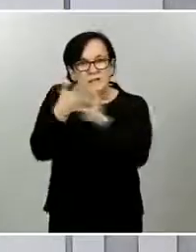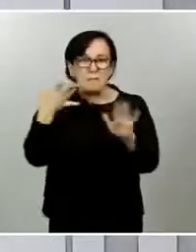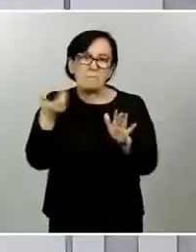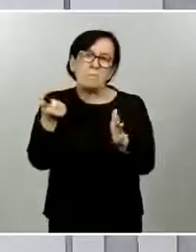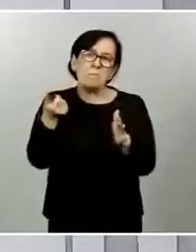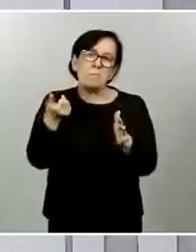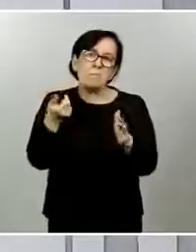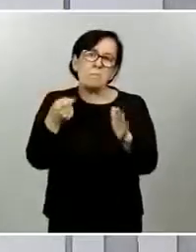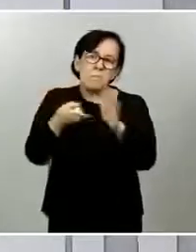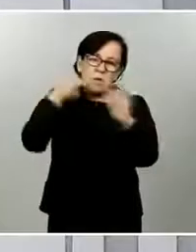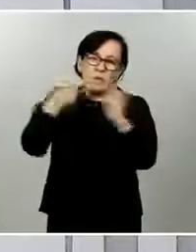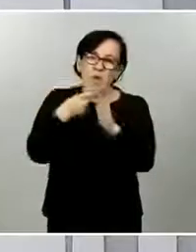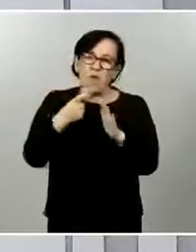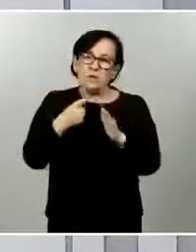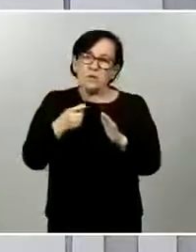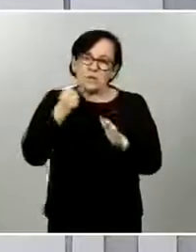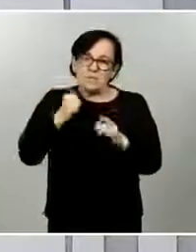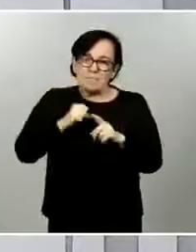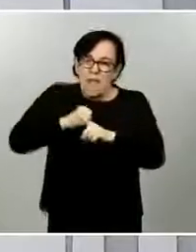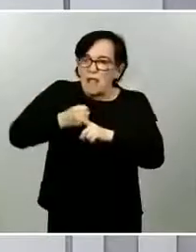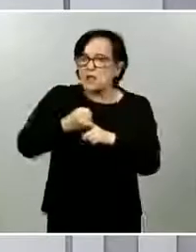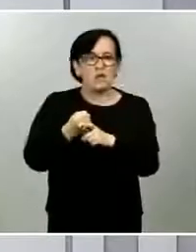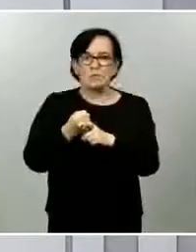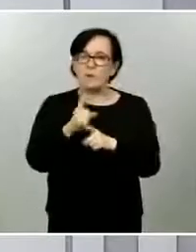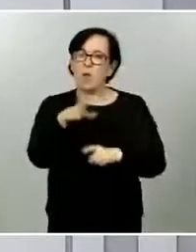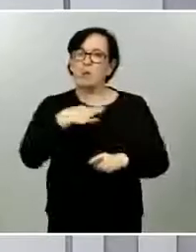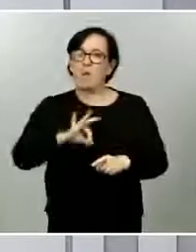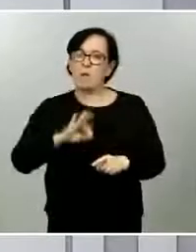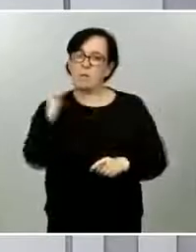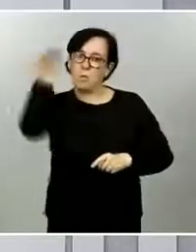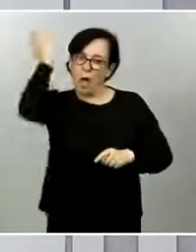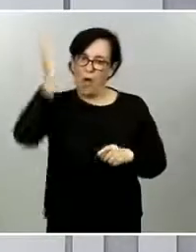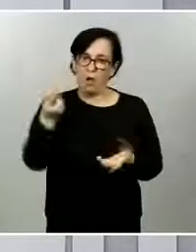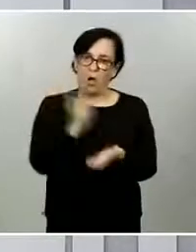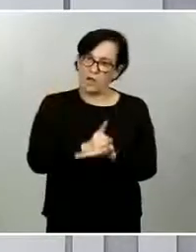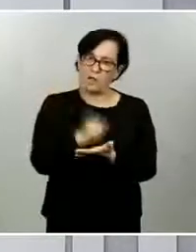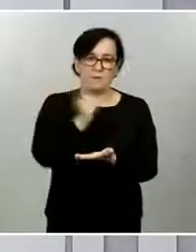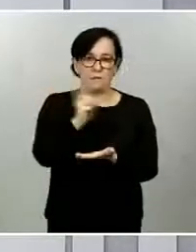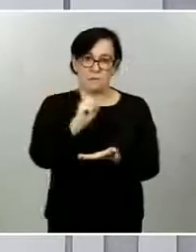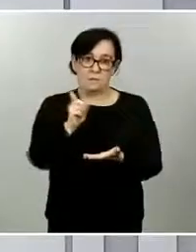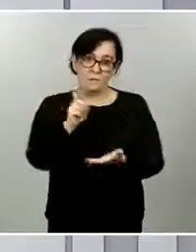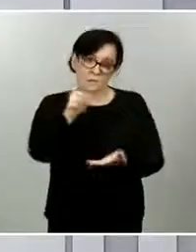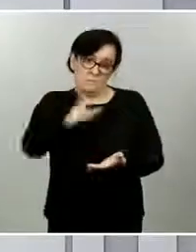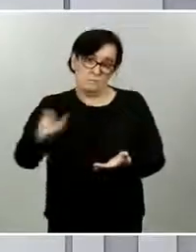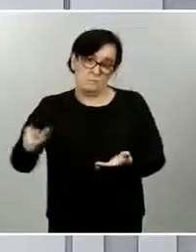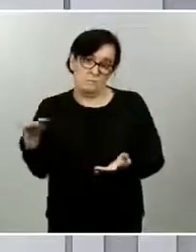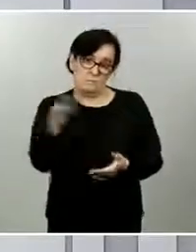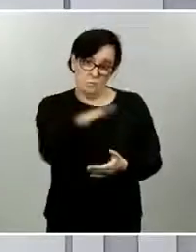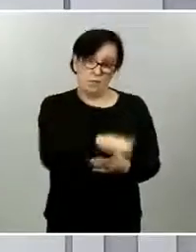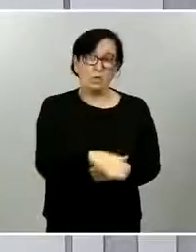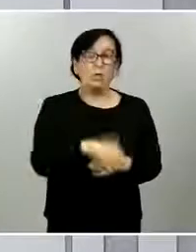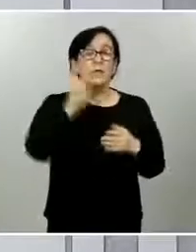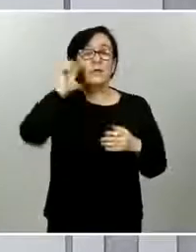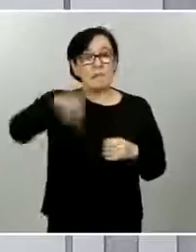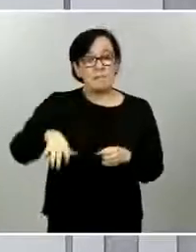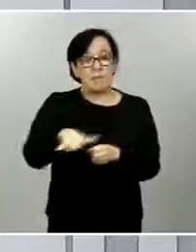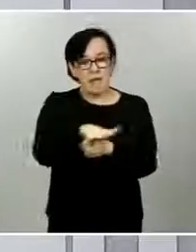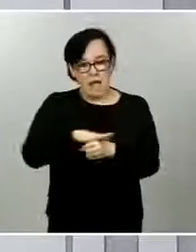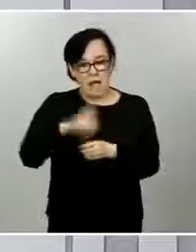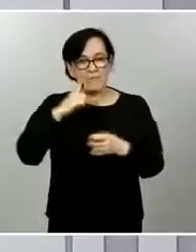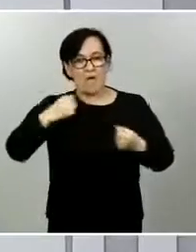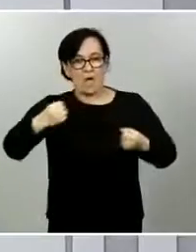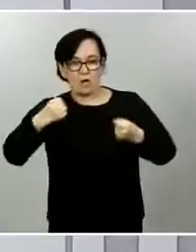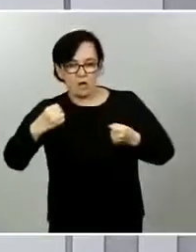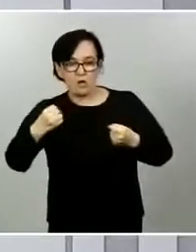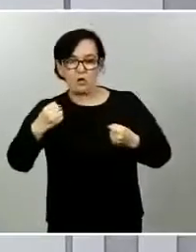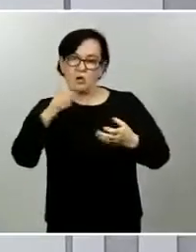esfuerzo. Hay personas que pueden o que les gustaría acelerar esa desescalada, pero forzar el